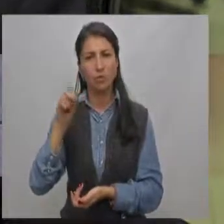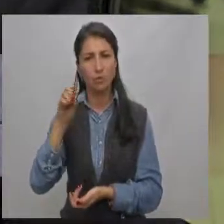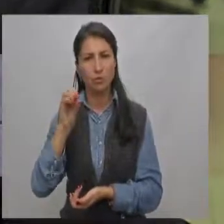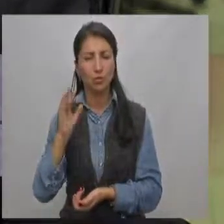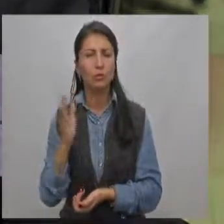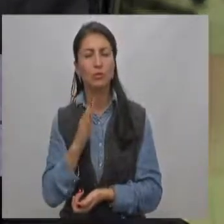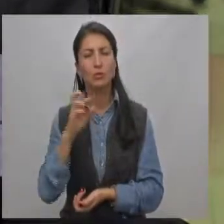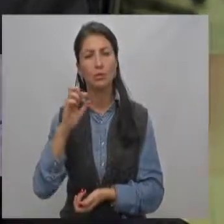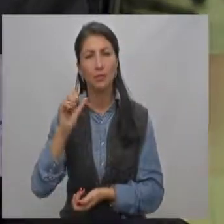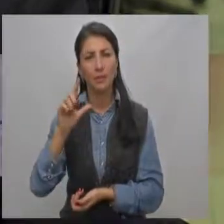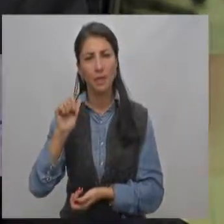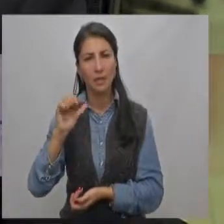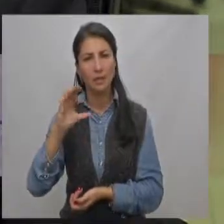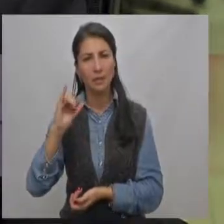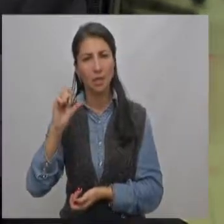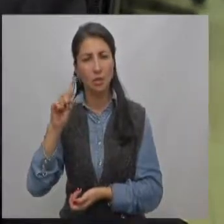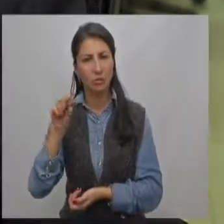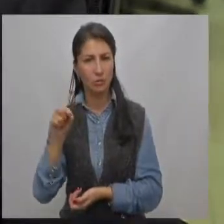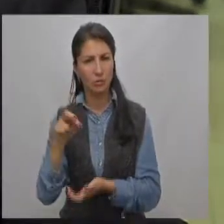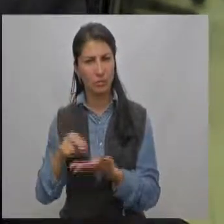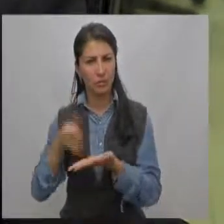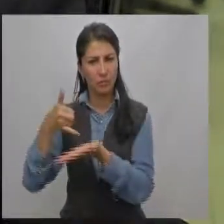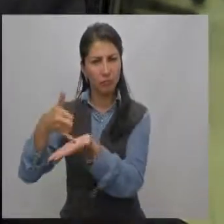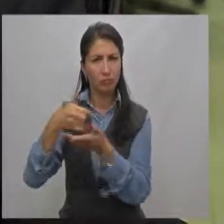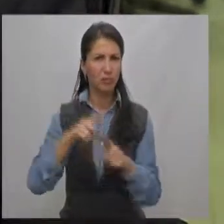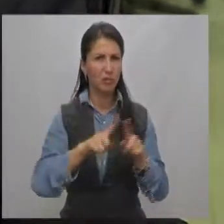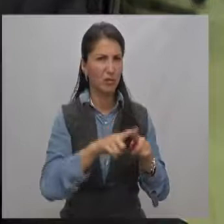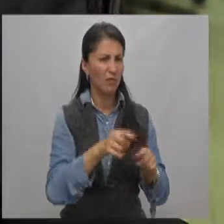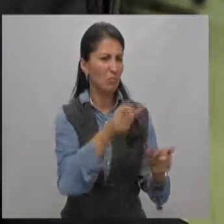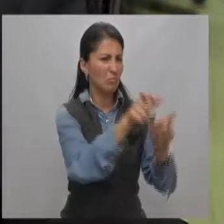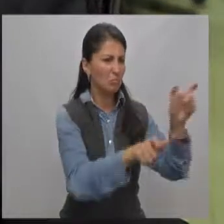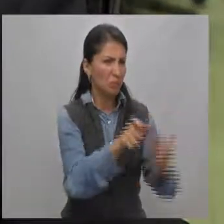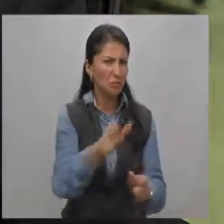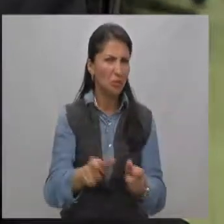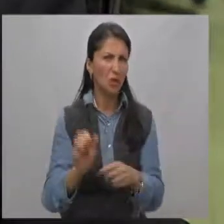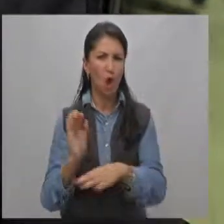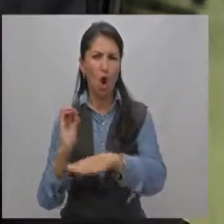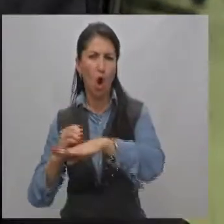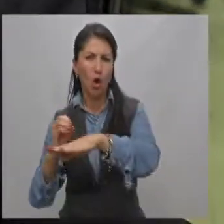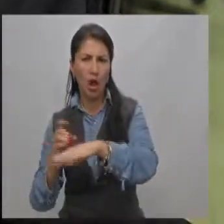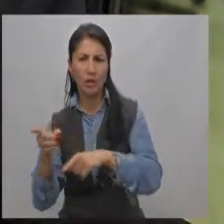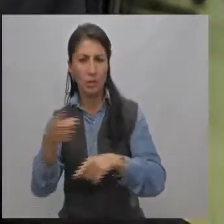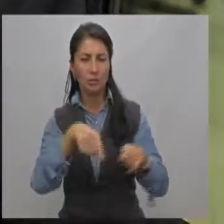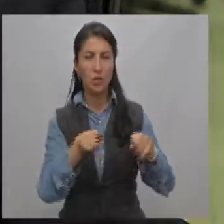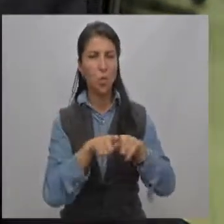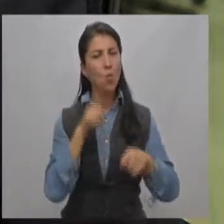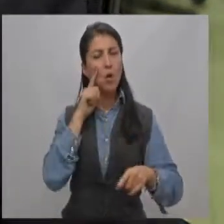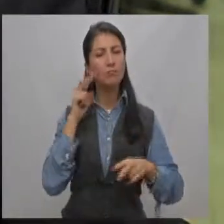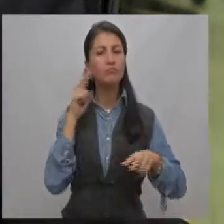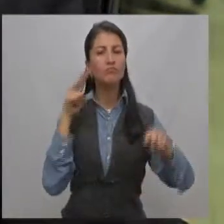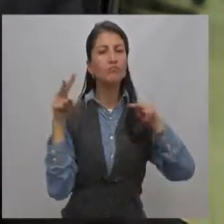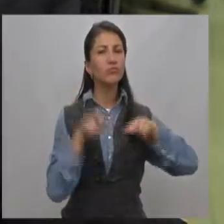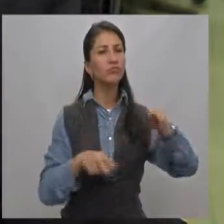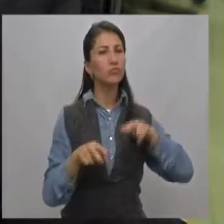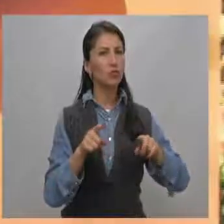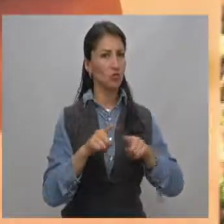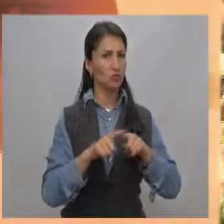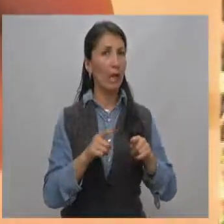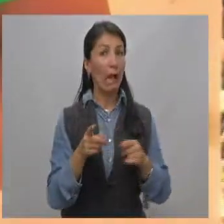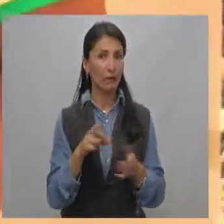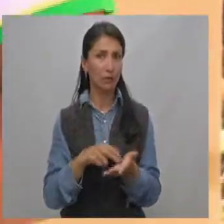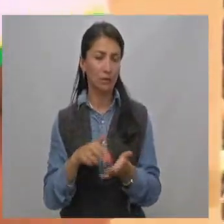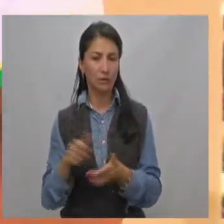Rudas es exaltar el trabajo de los ciudadanos y de las organizaciones de la sociedad civil que hacen un aporte al control fiscal.